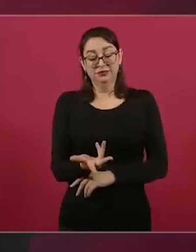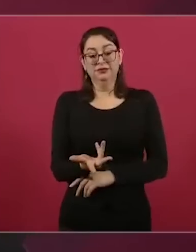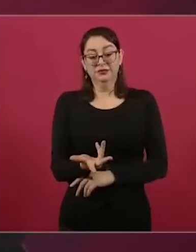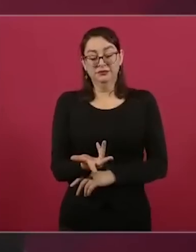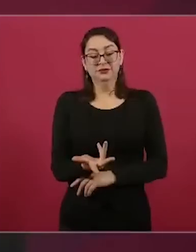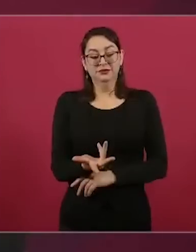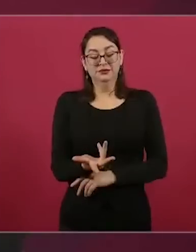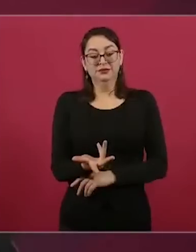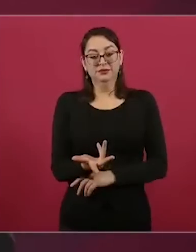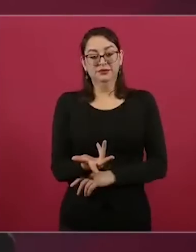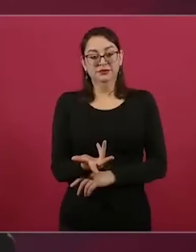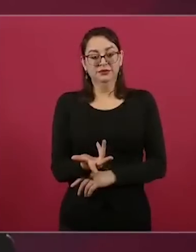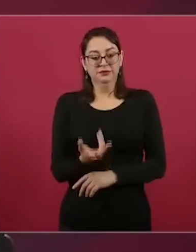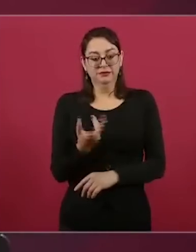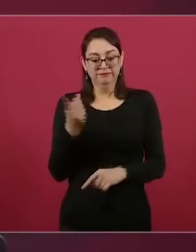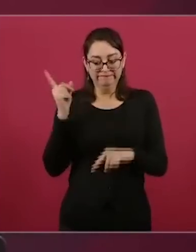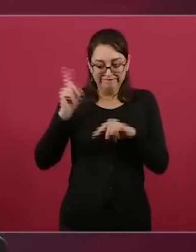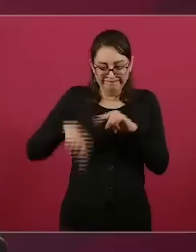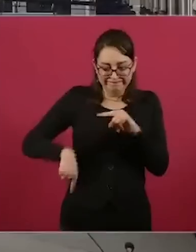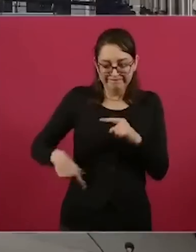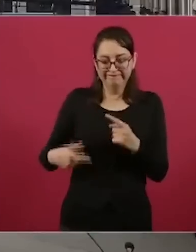Entonces, ¿cómo se sacuden eso?